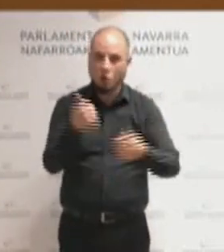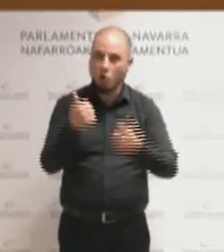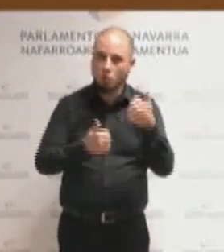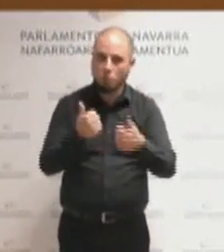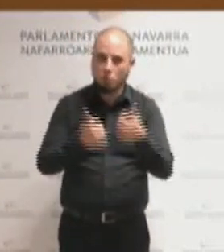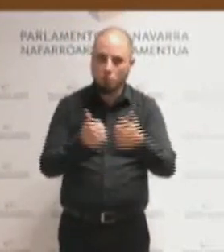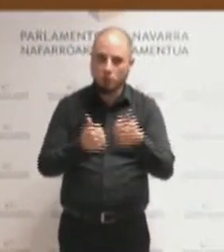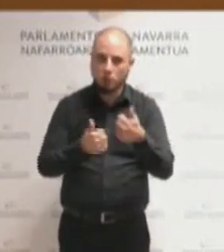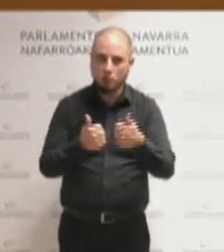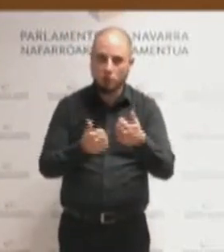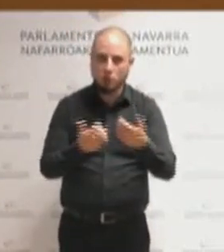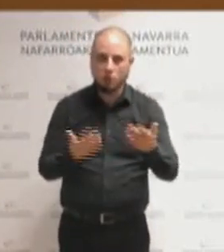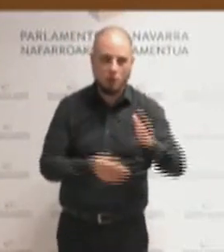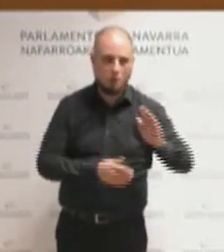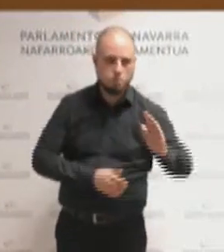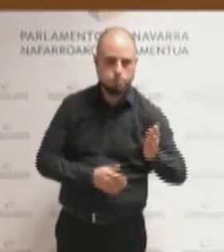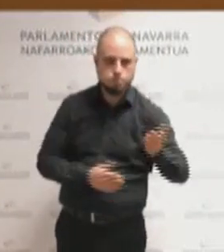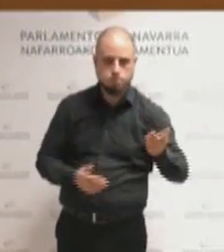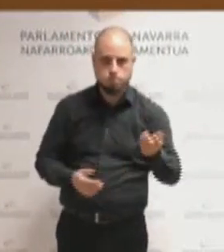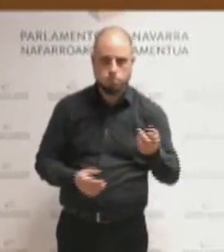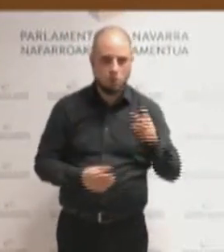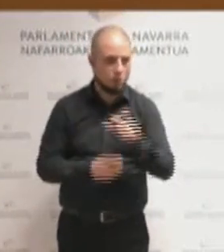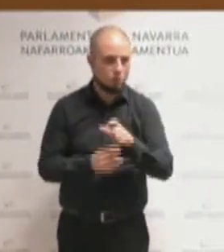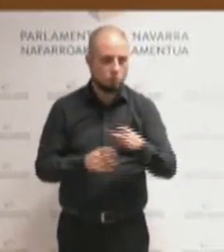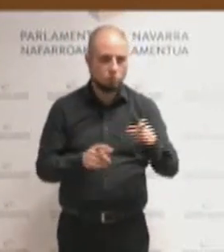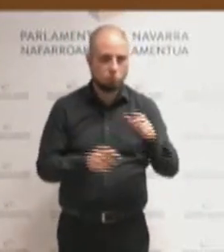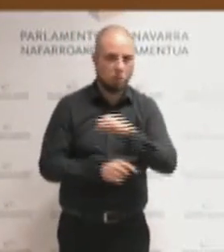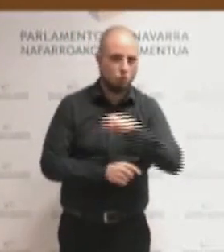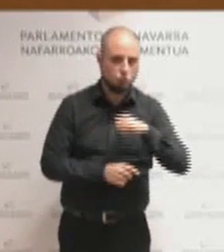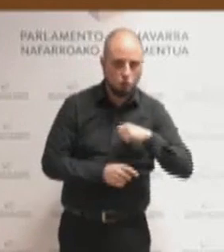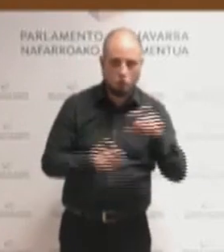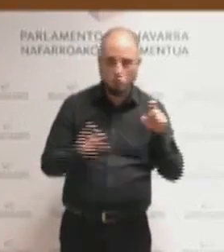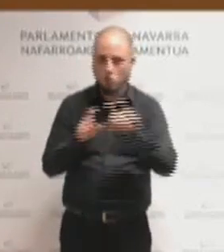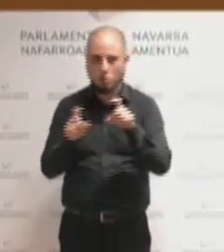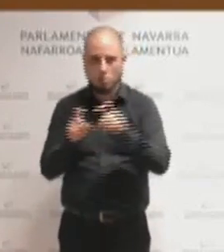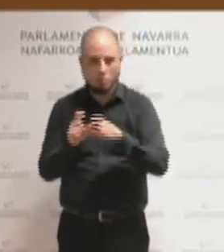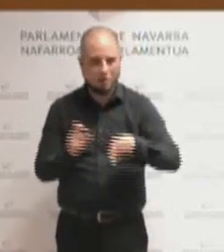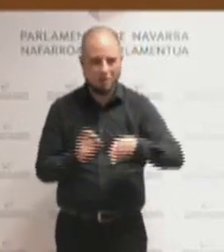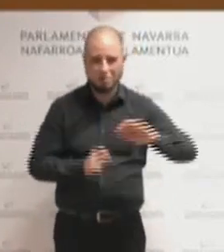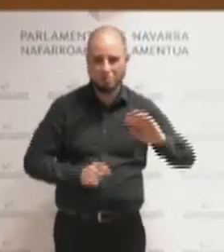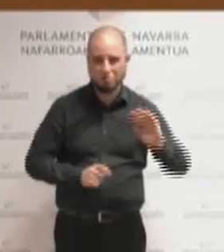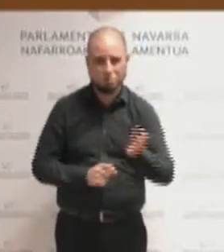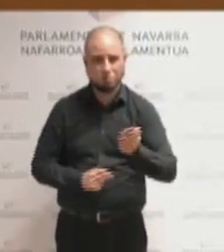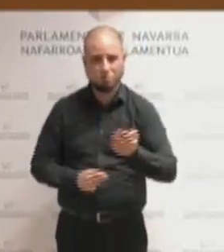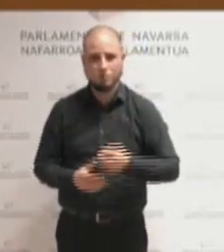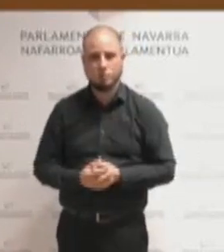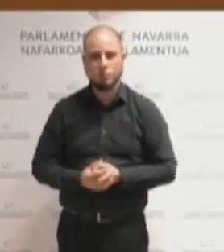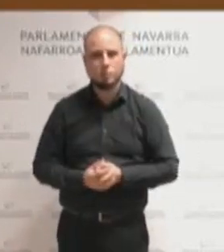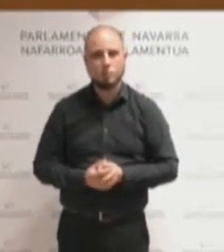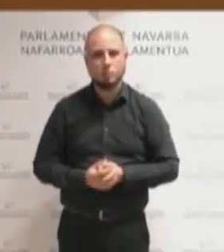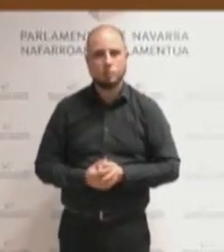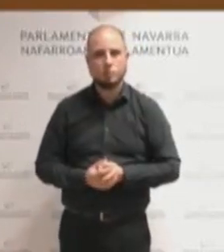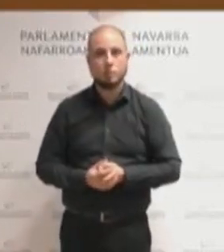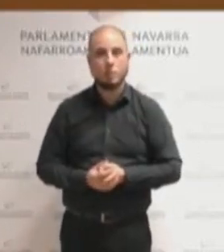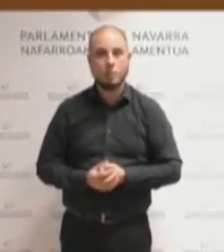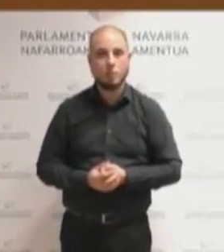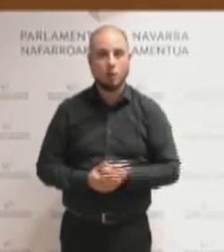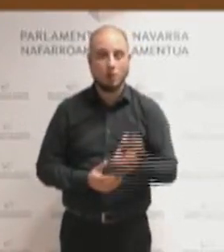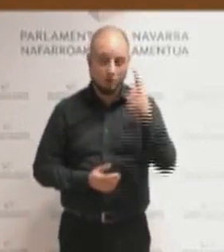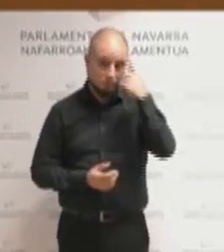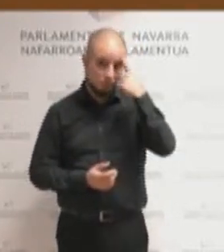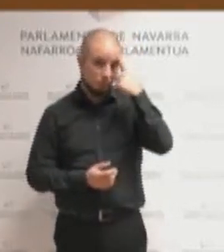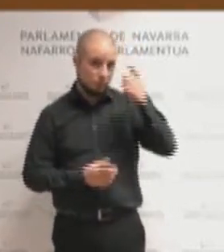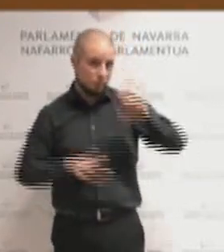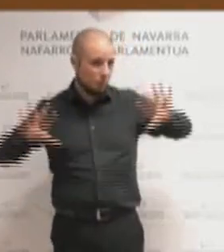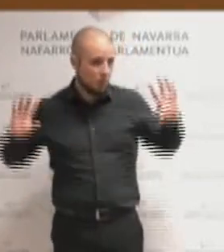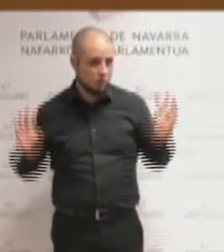de, como digo, autónomos, autónomas y empresas. Vamos a recordar de forma muy resumida